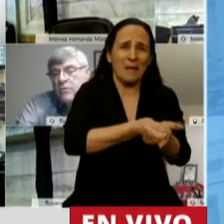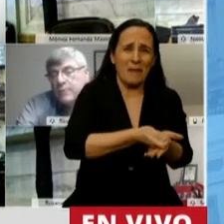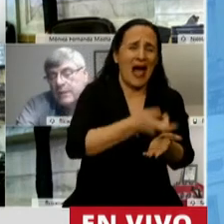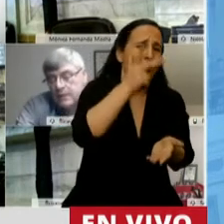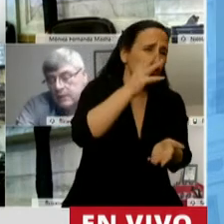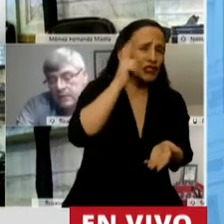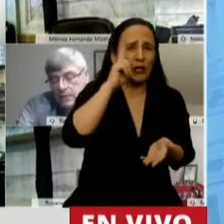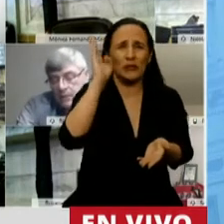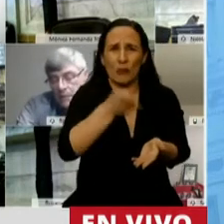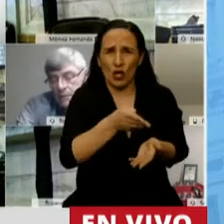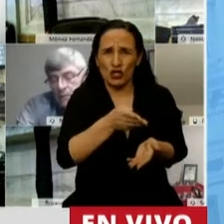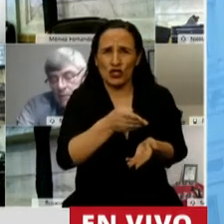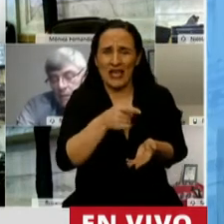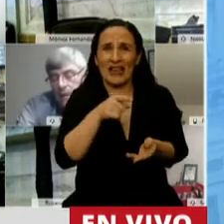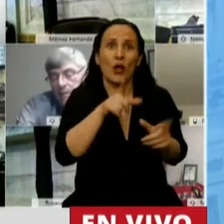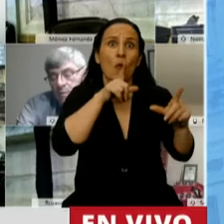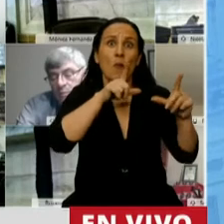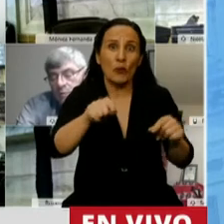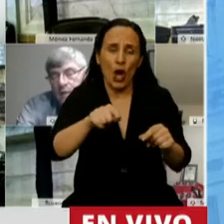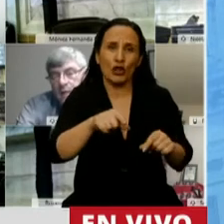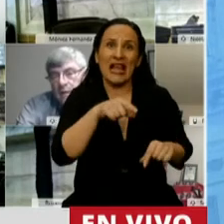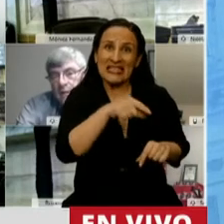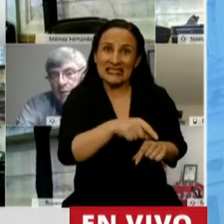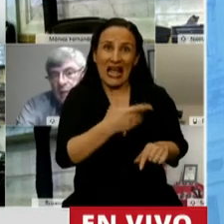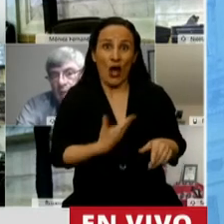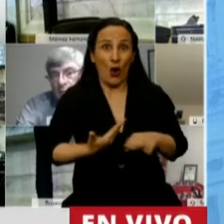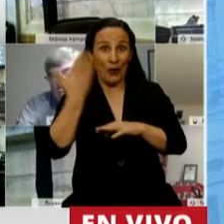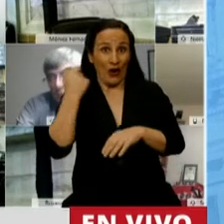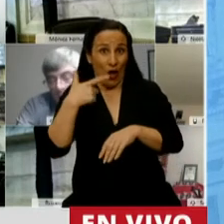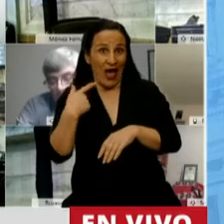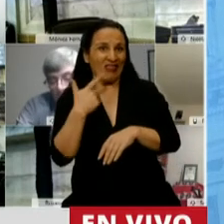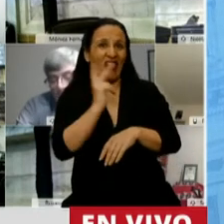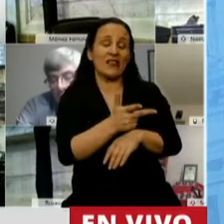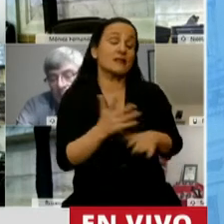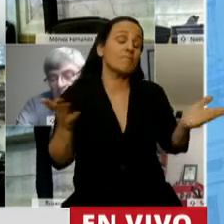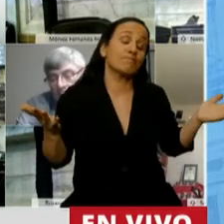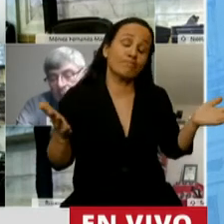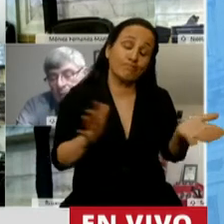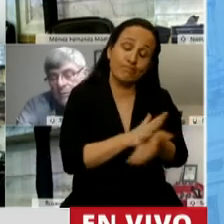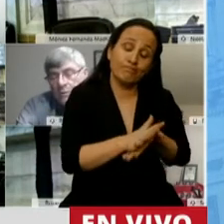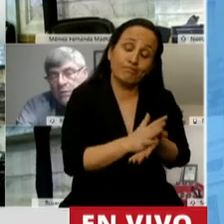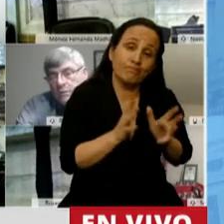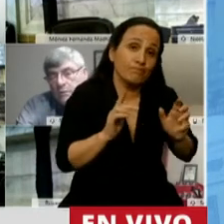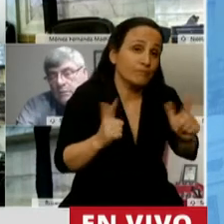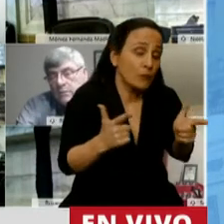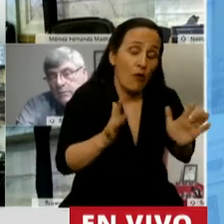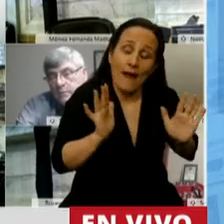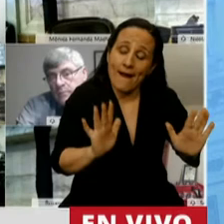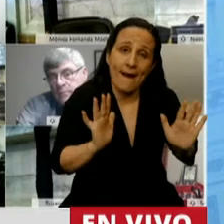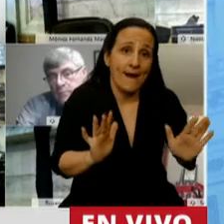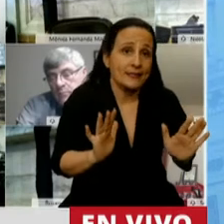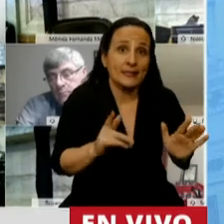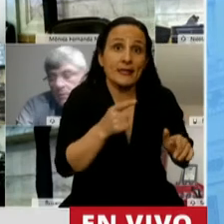y el 90 por ciento. Y si protestaban, la respuesta del gobierno era no hay alternativa, este es el camino,